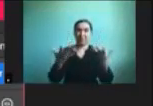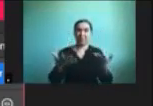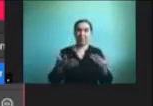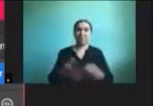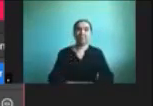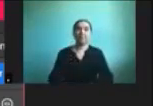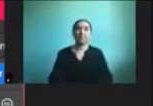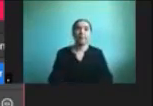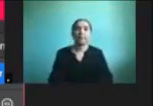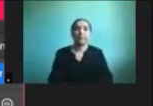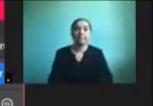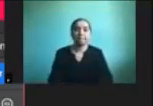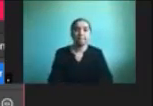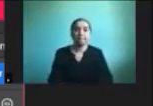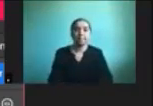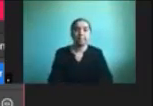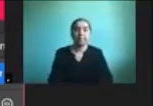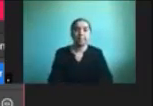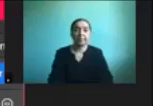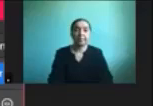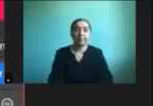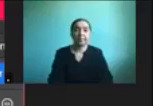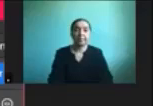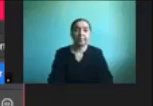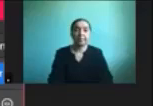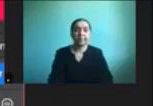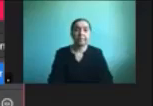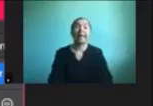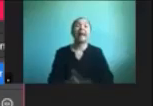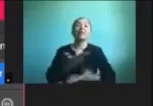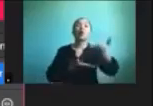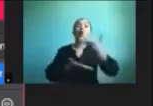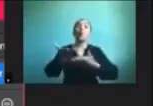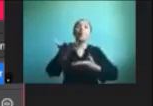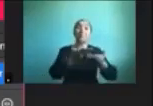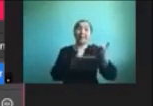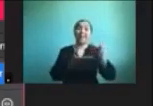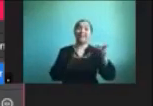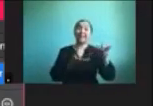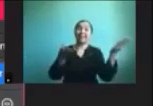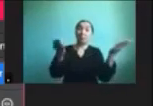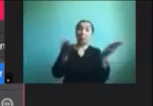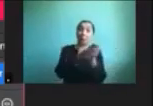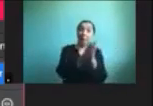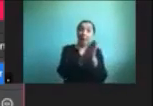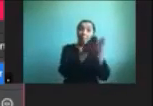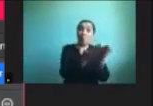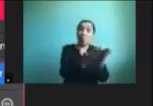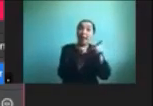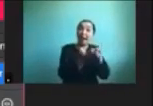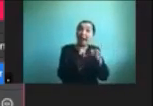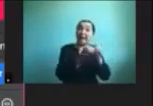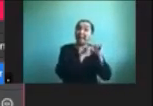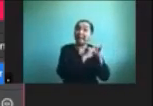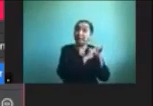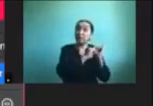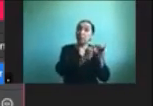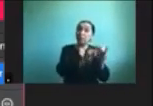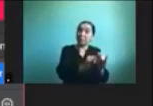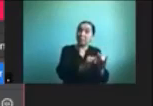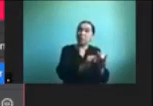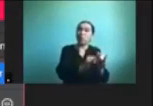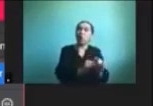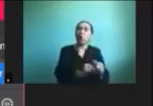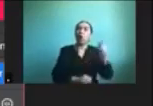le estoy compartiendo el manual sí sí se ve el manual ahí entonces ahí va a estar la información como más